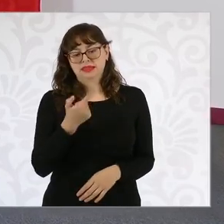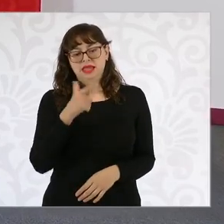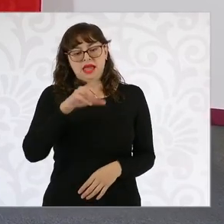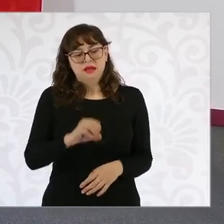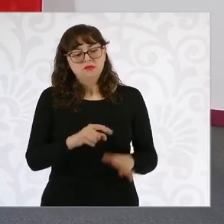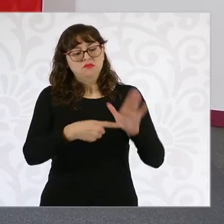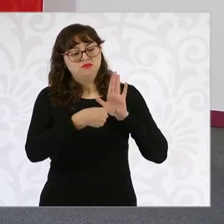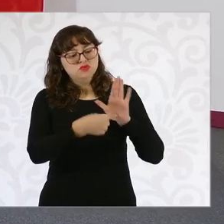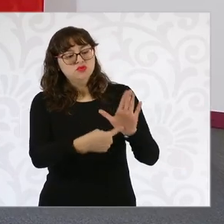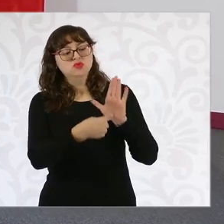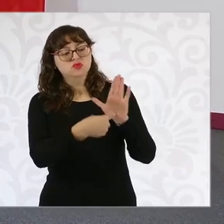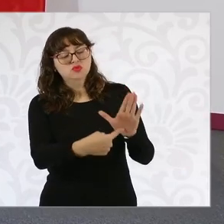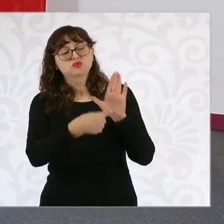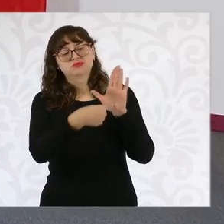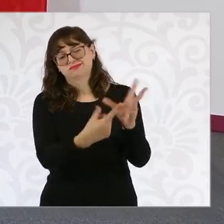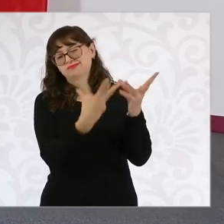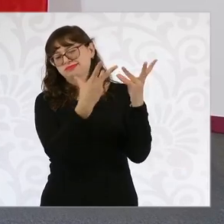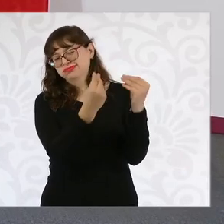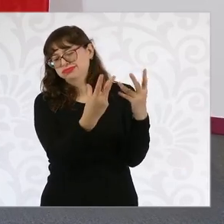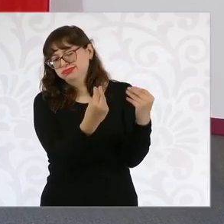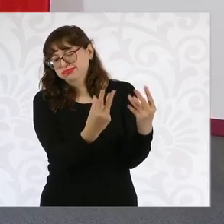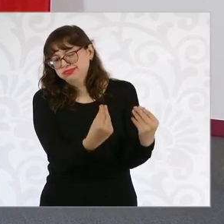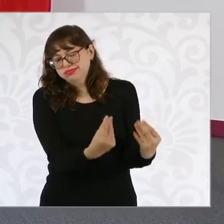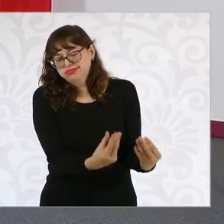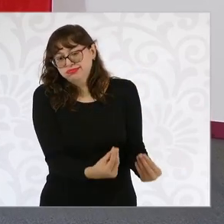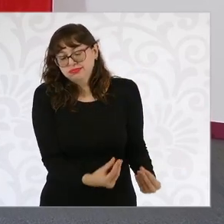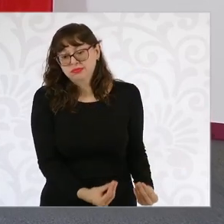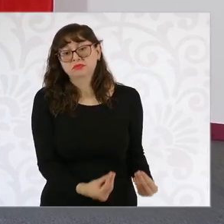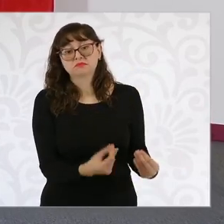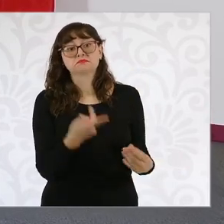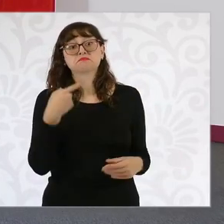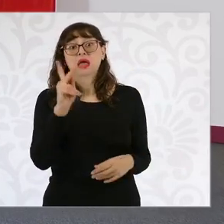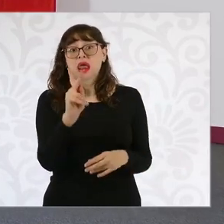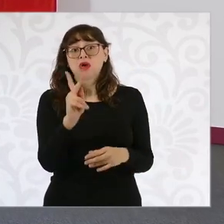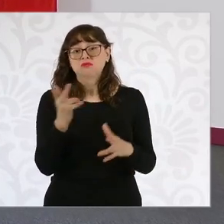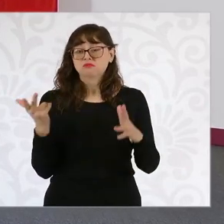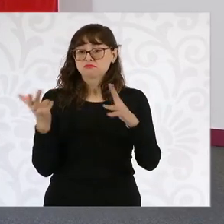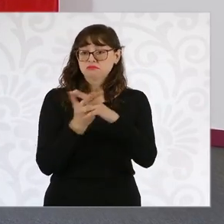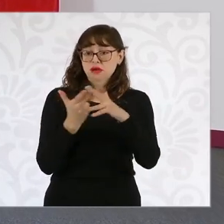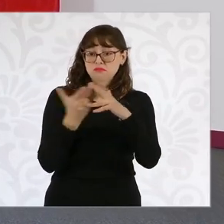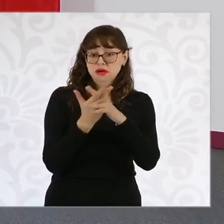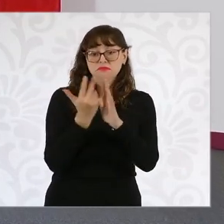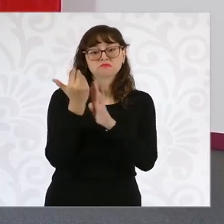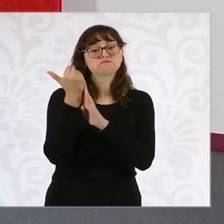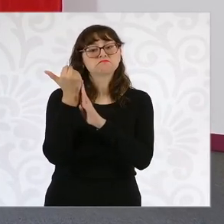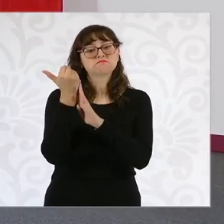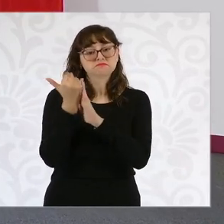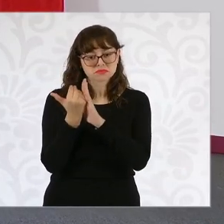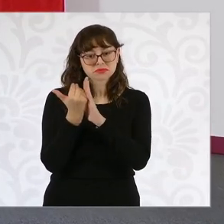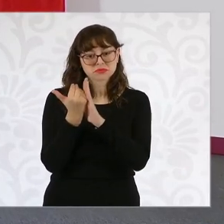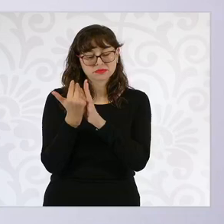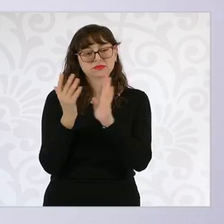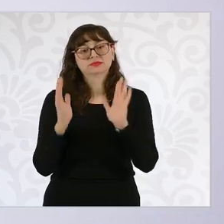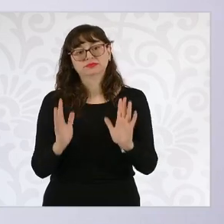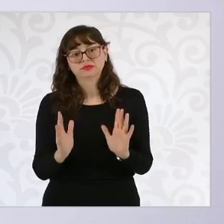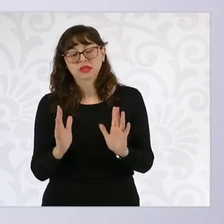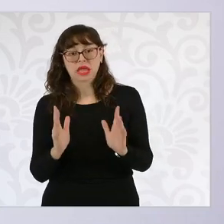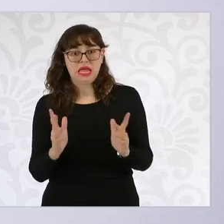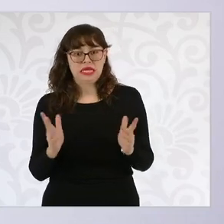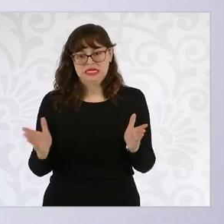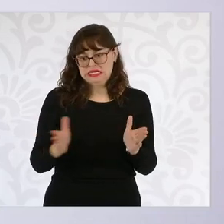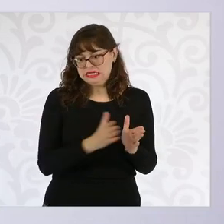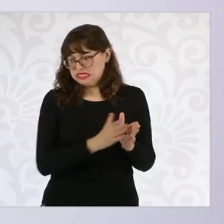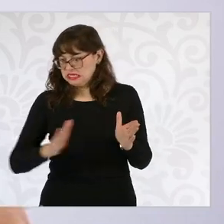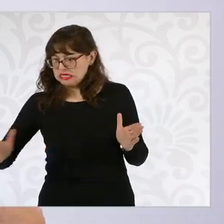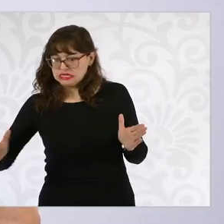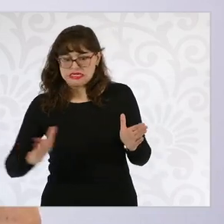homicidios en la tendencia, que es muy importante. Había este debate de si hubo más